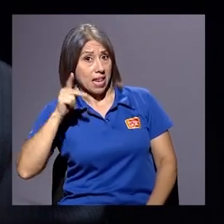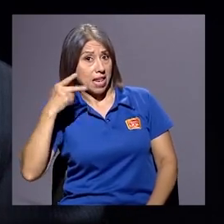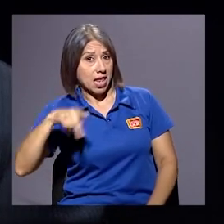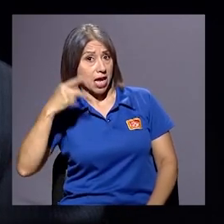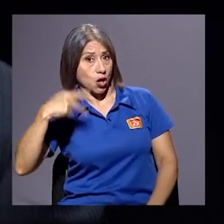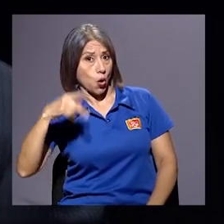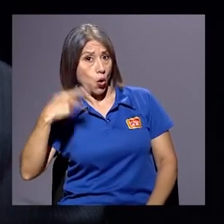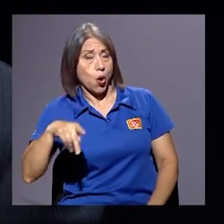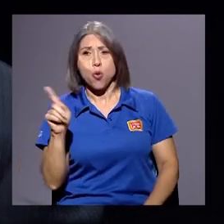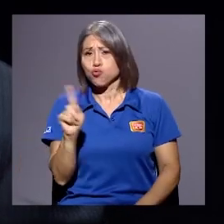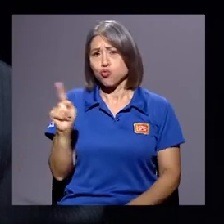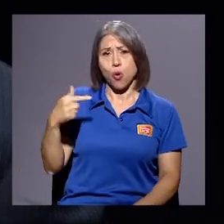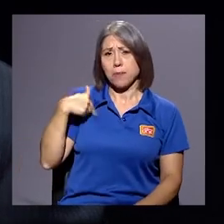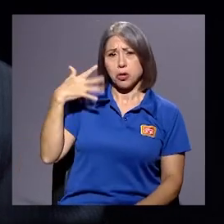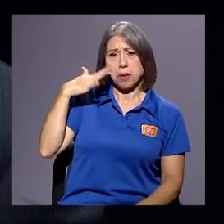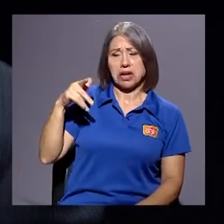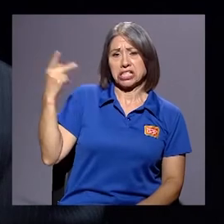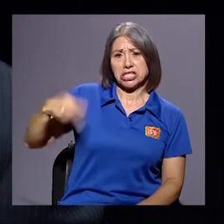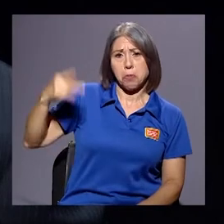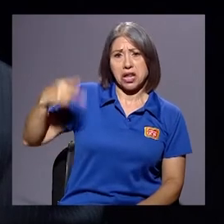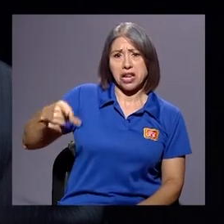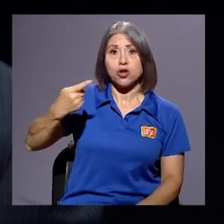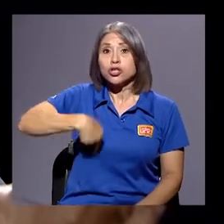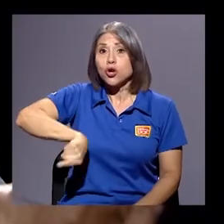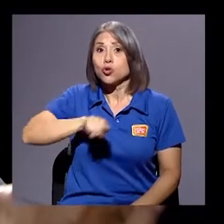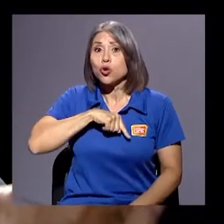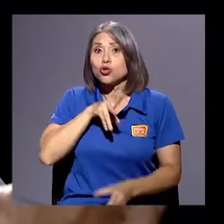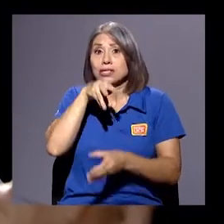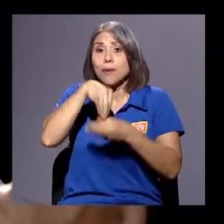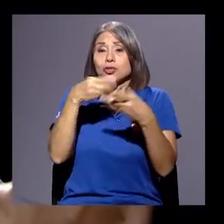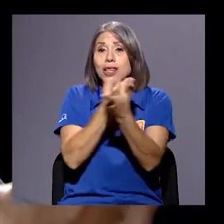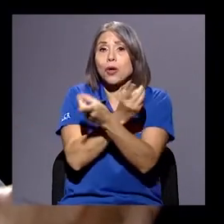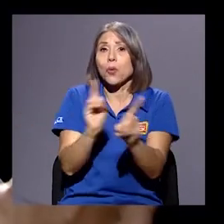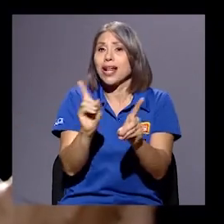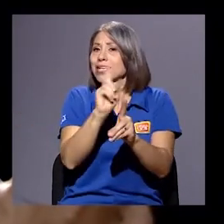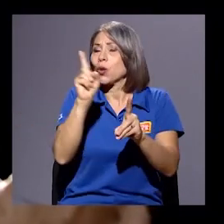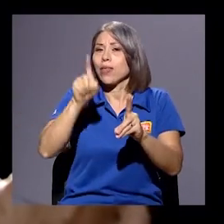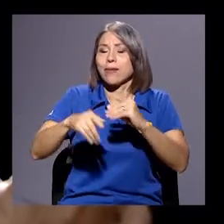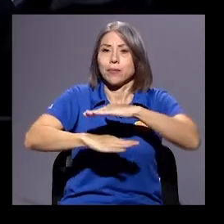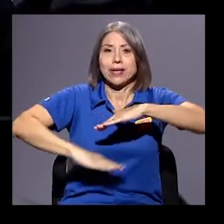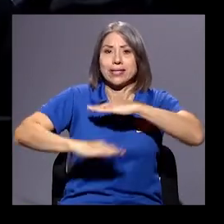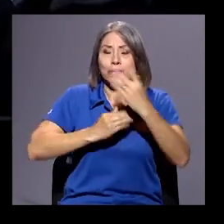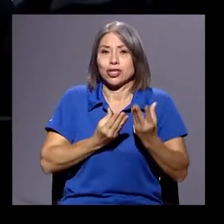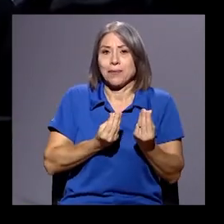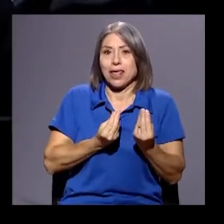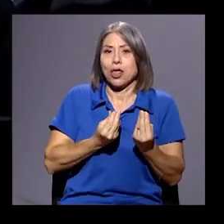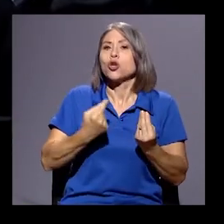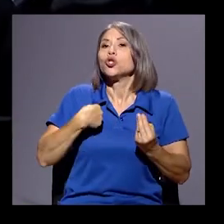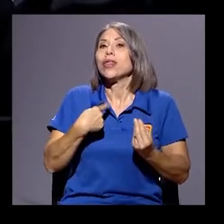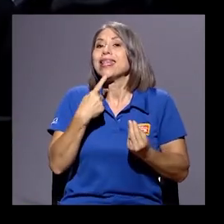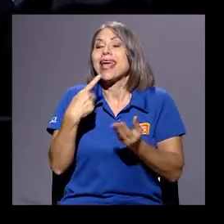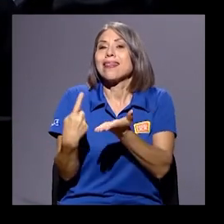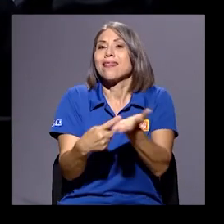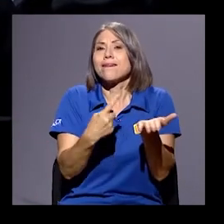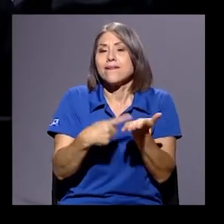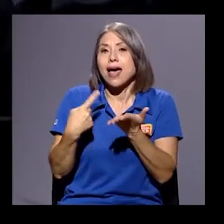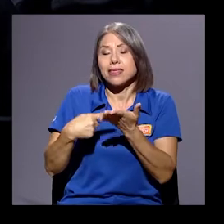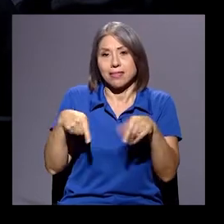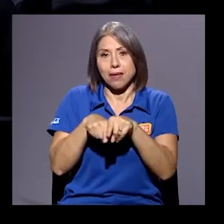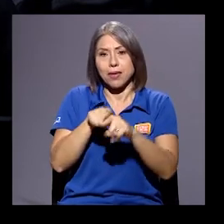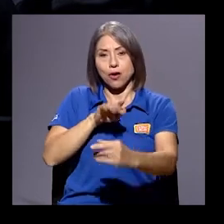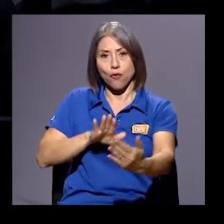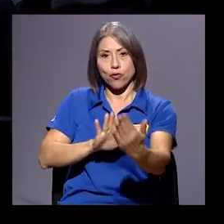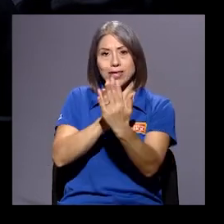estamos en democracia no deberíamos basarnos en el miedo. Yo iría al debate y a la confrontación y señalar que efectivamente, de nuevo,